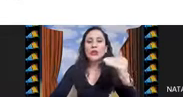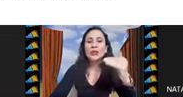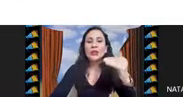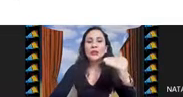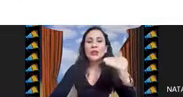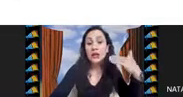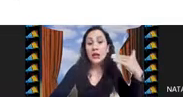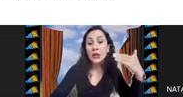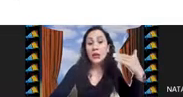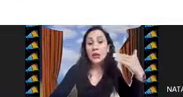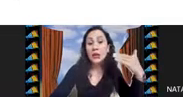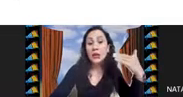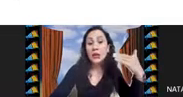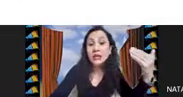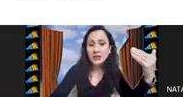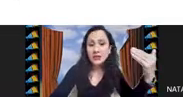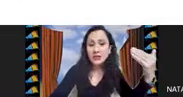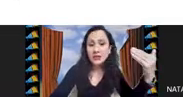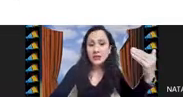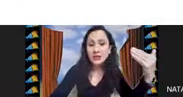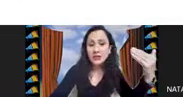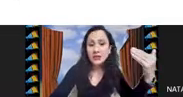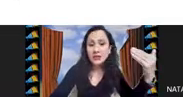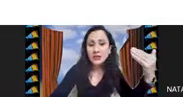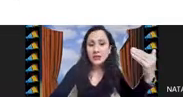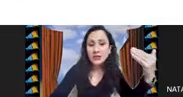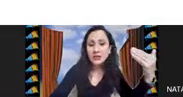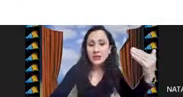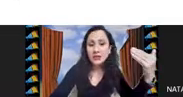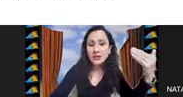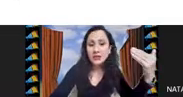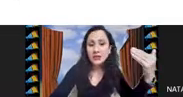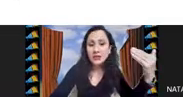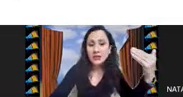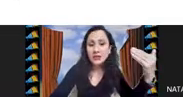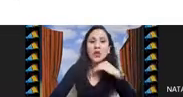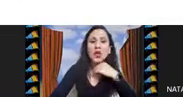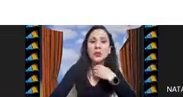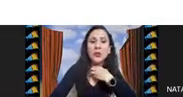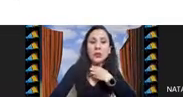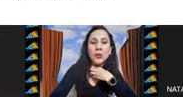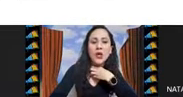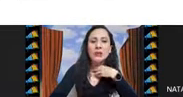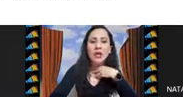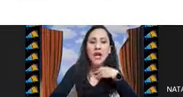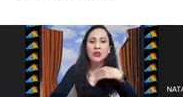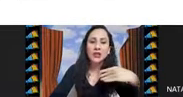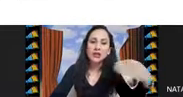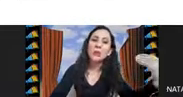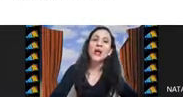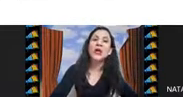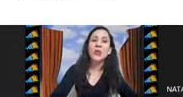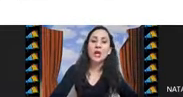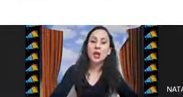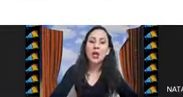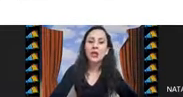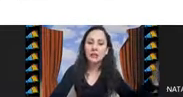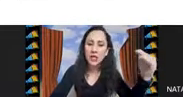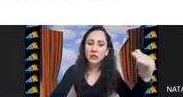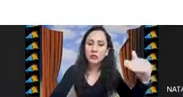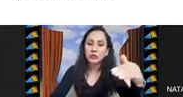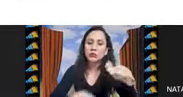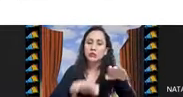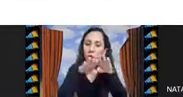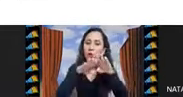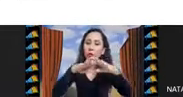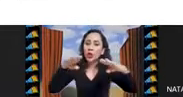otros métodos que les decía, metaurísticos, son como más generales pero robustos, pues puedo esperar un desempeño mejor